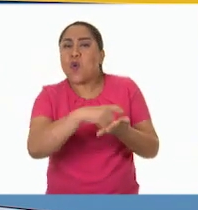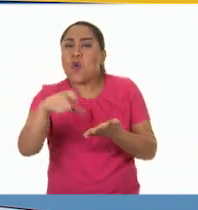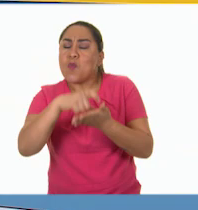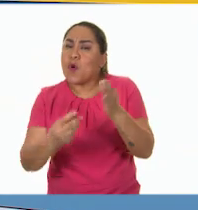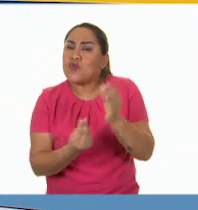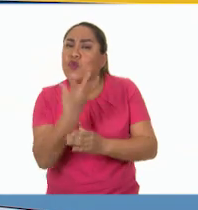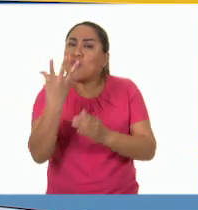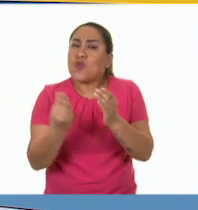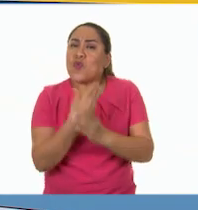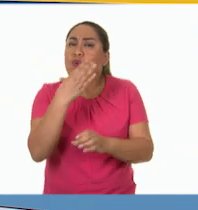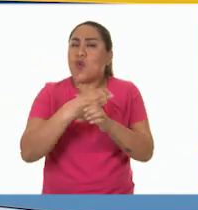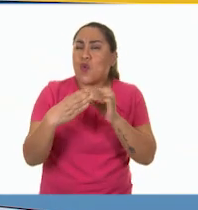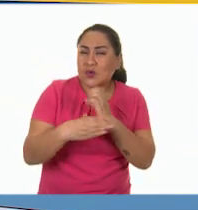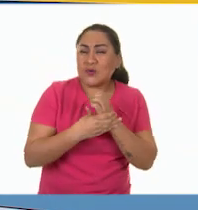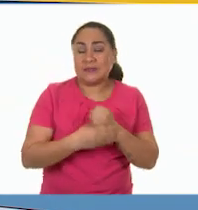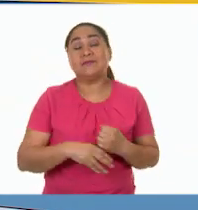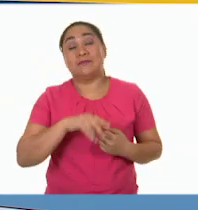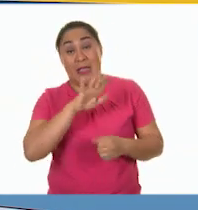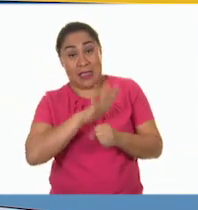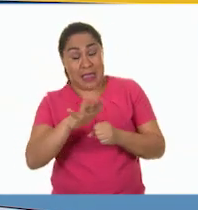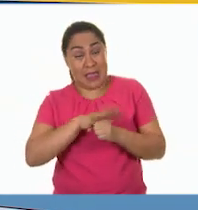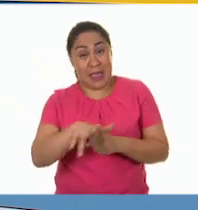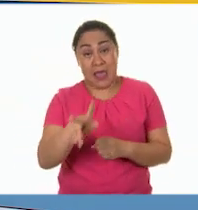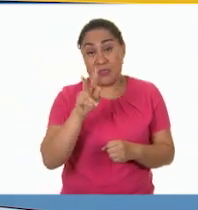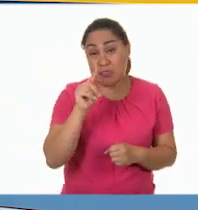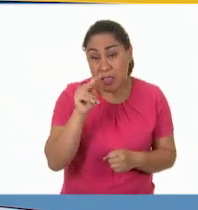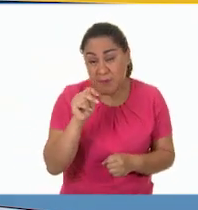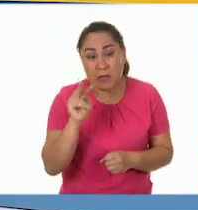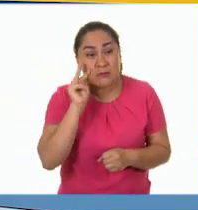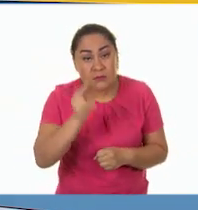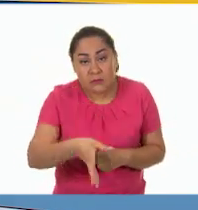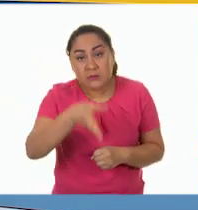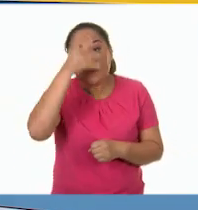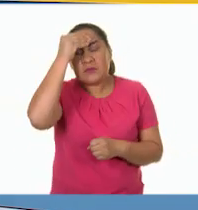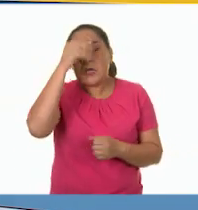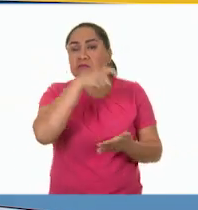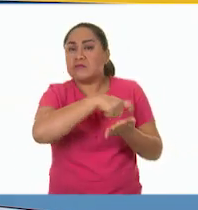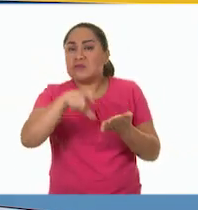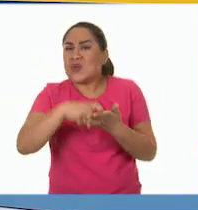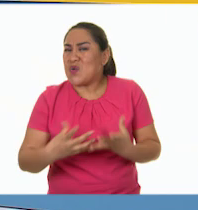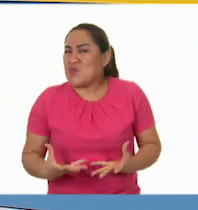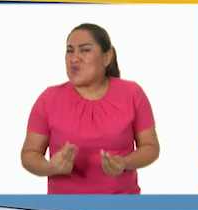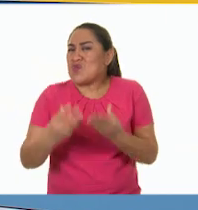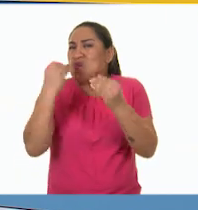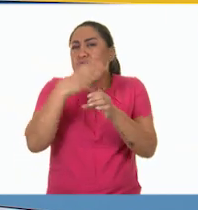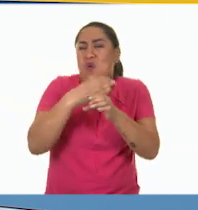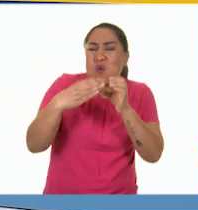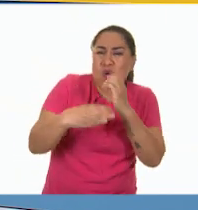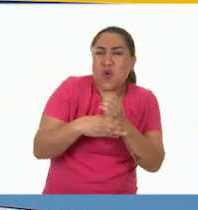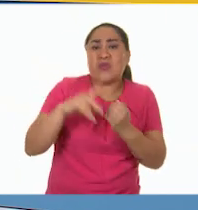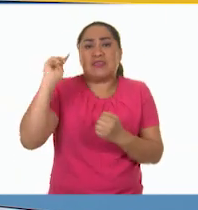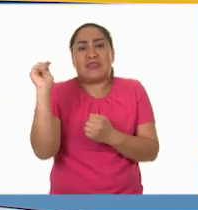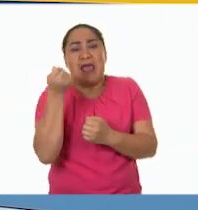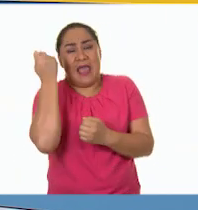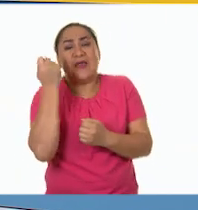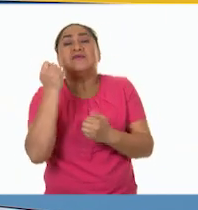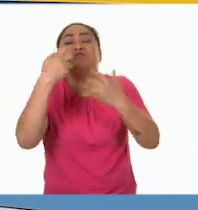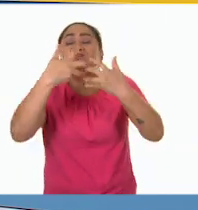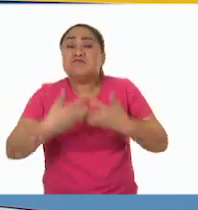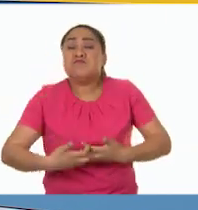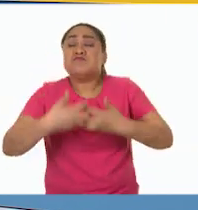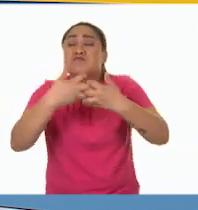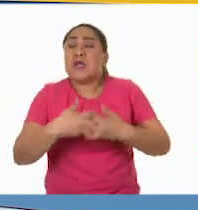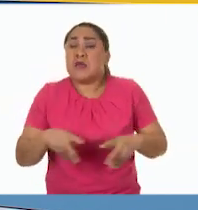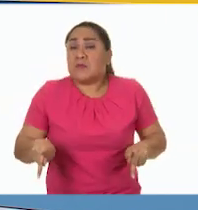radio y la televisión, también se promovía la compra de una multitud de nuevos aparatos y tecnologías, productos de la industrialización, que se